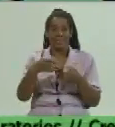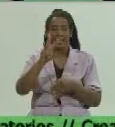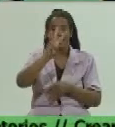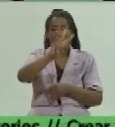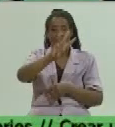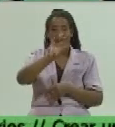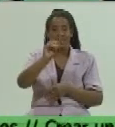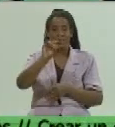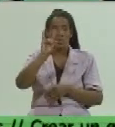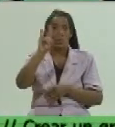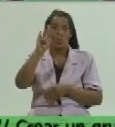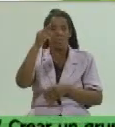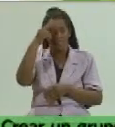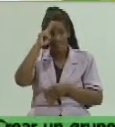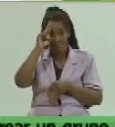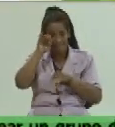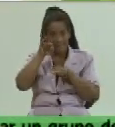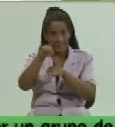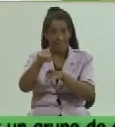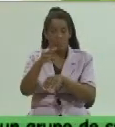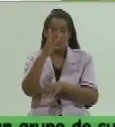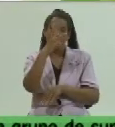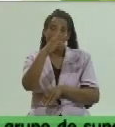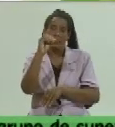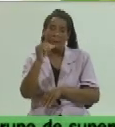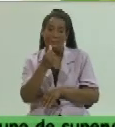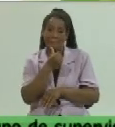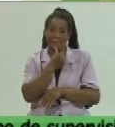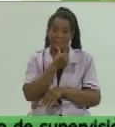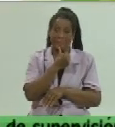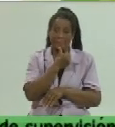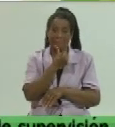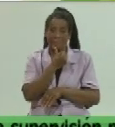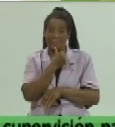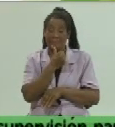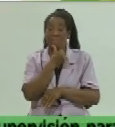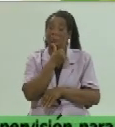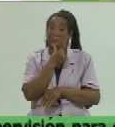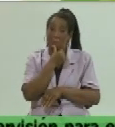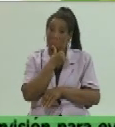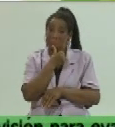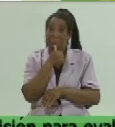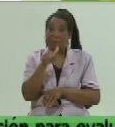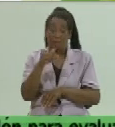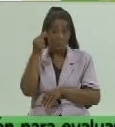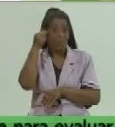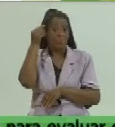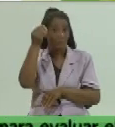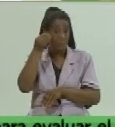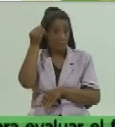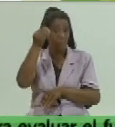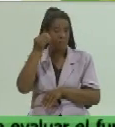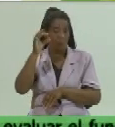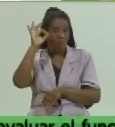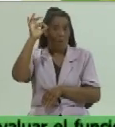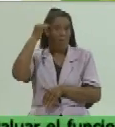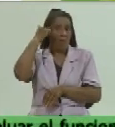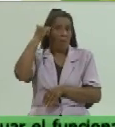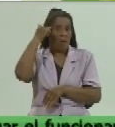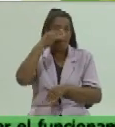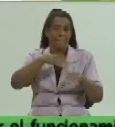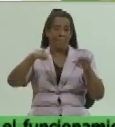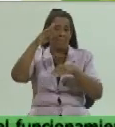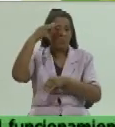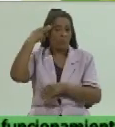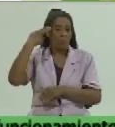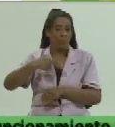ingresados, 30 sospechosos, que eso implica preocupación y ocupación del Ministerio de Salud Pública y creo